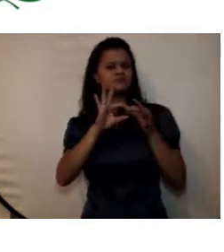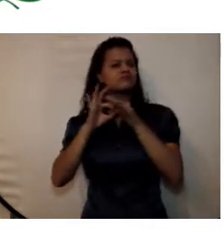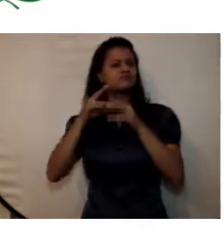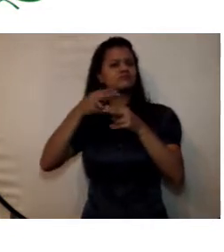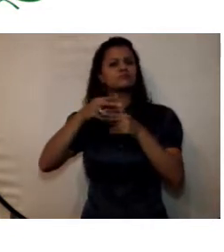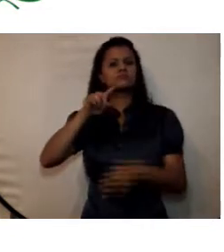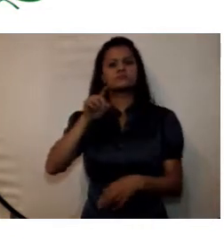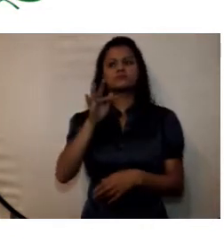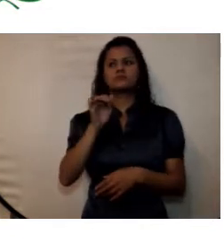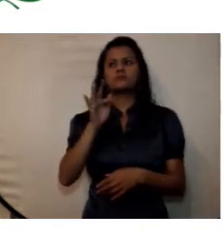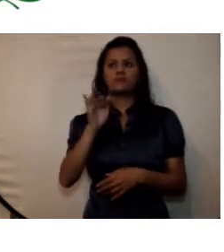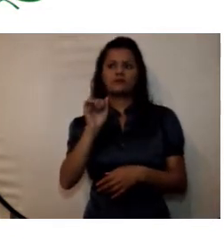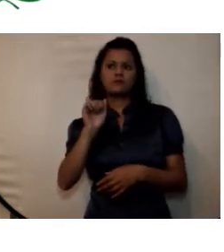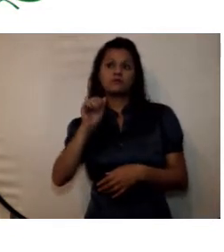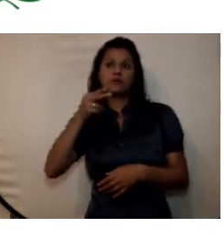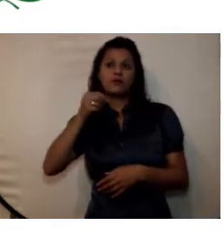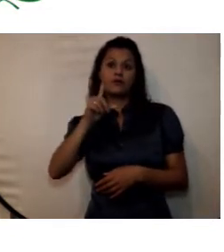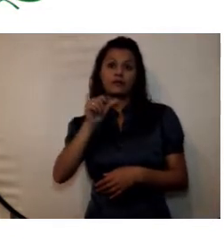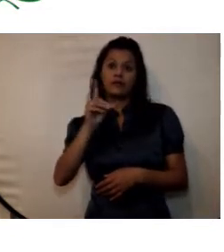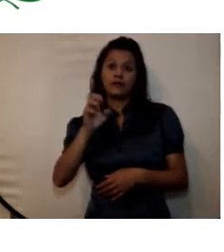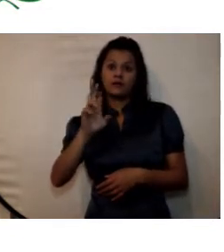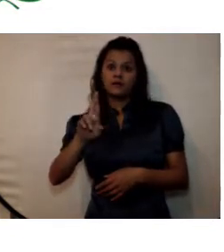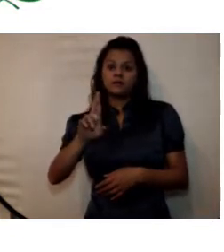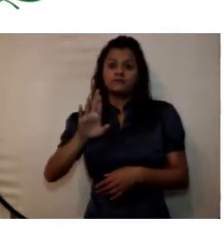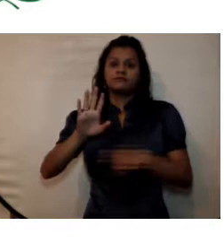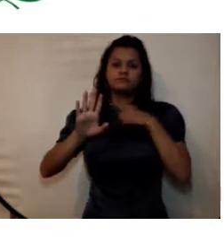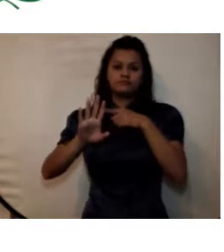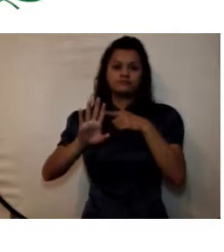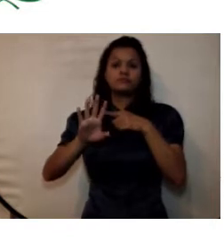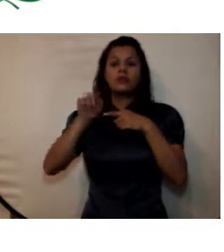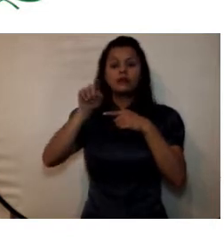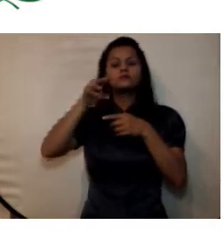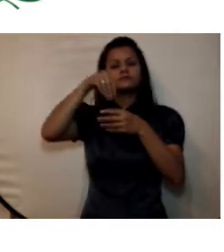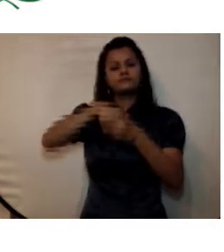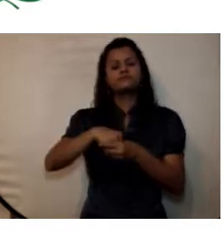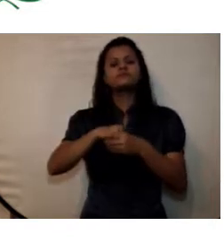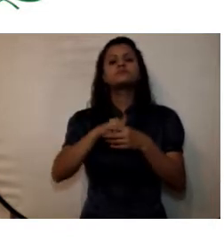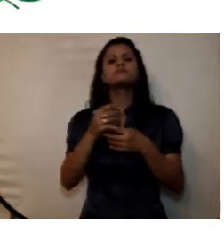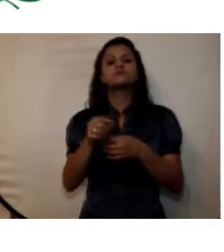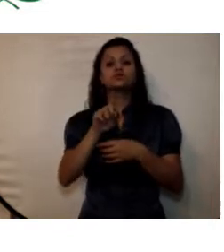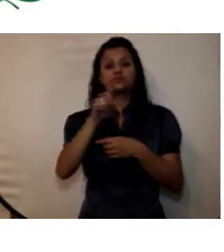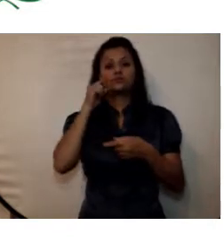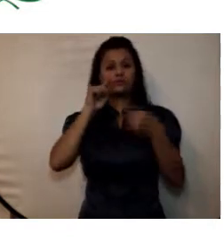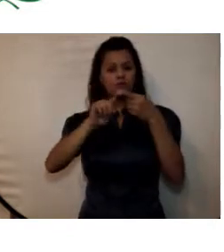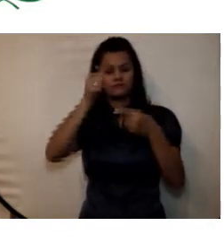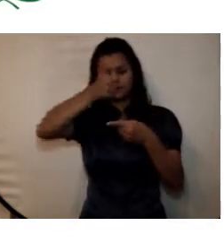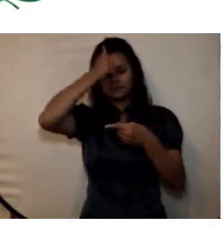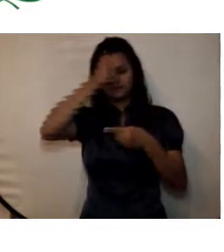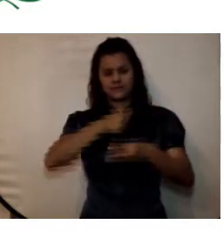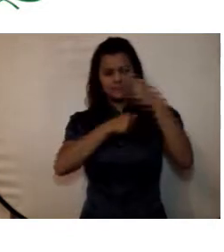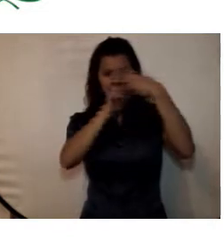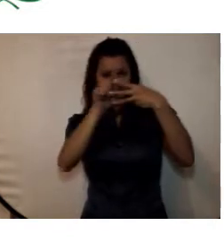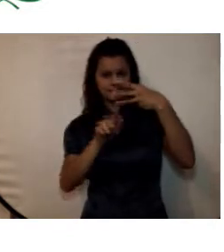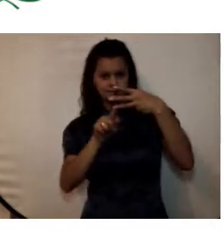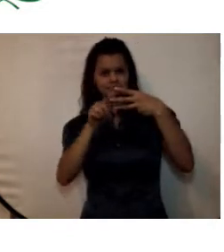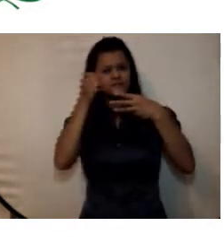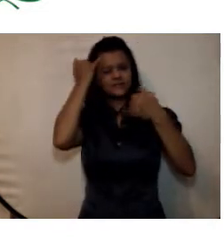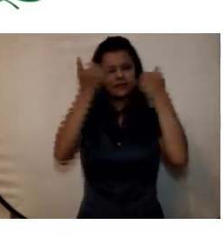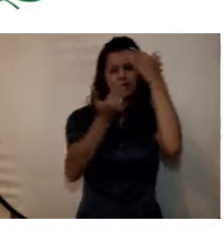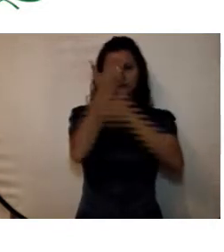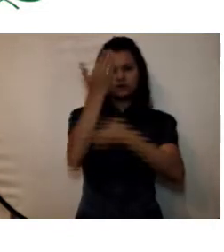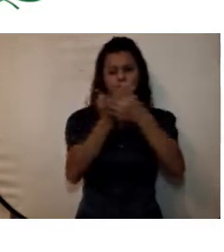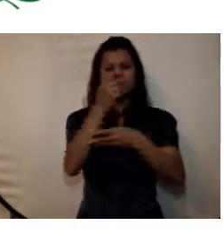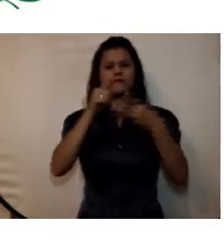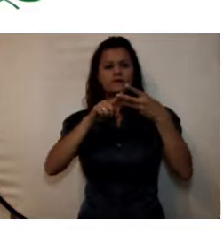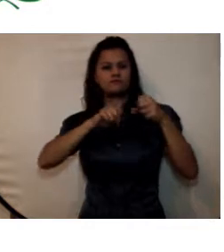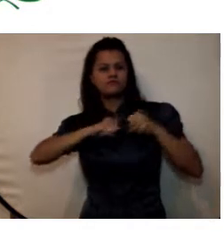gestión está vista para cumplir con tres principios fundamentales que es la innovación la transformación y los principios de calidad esa es una